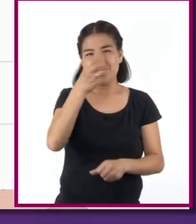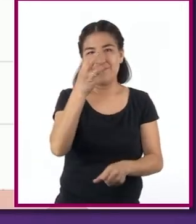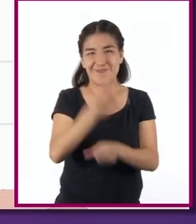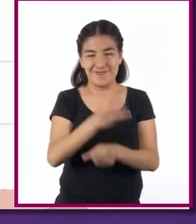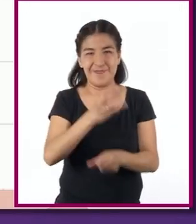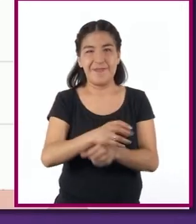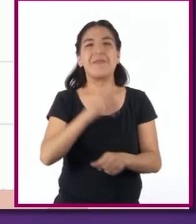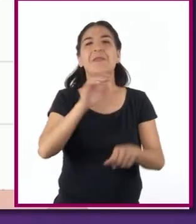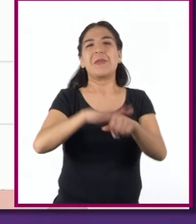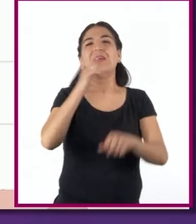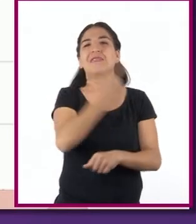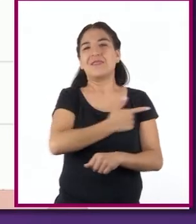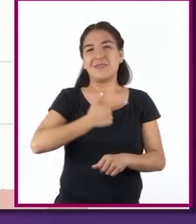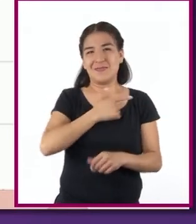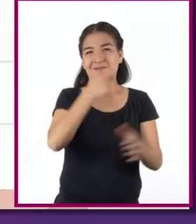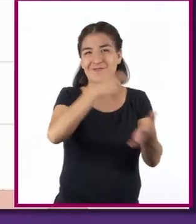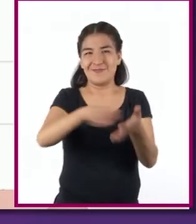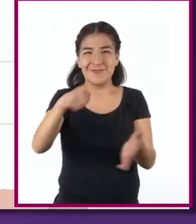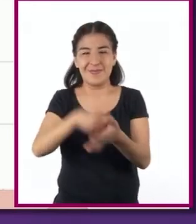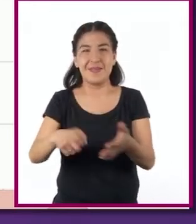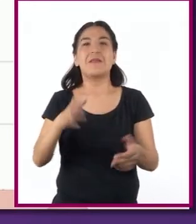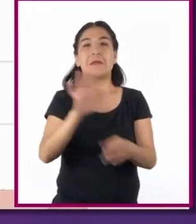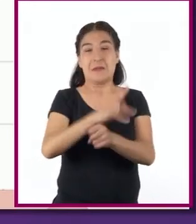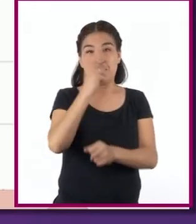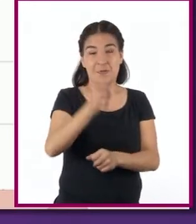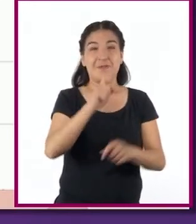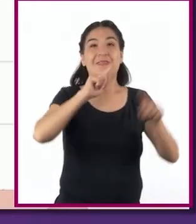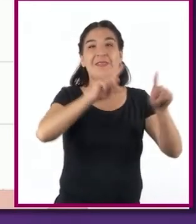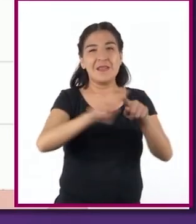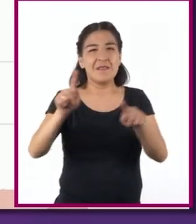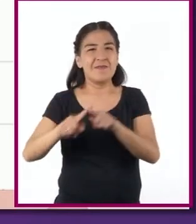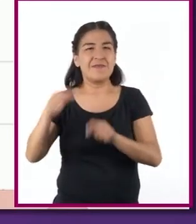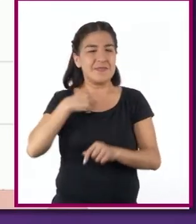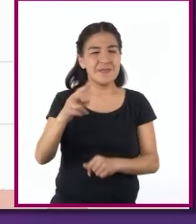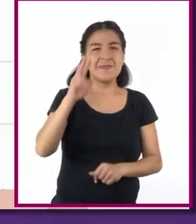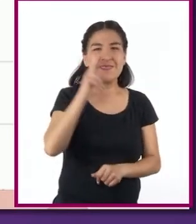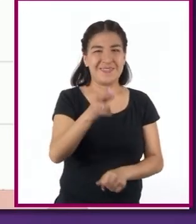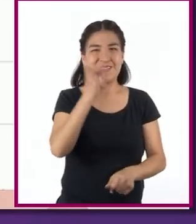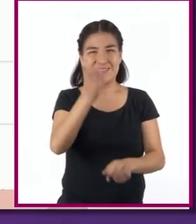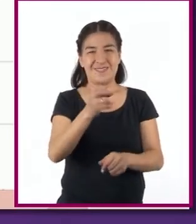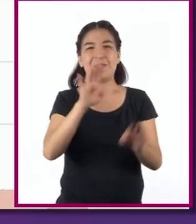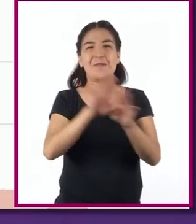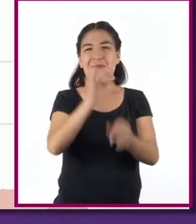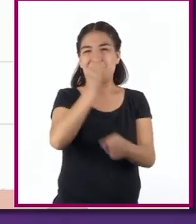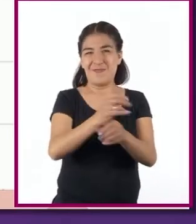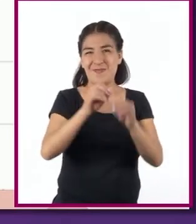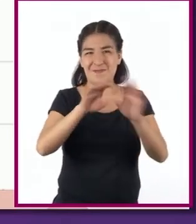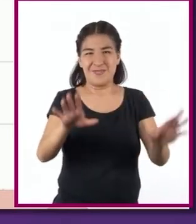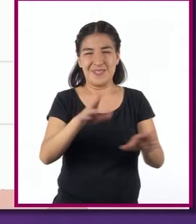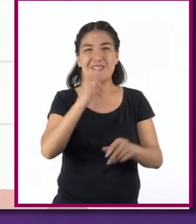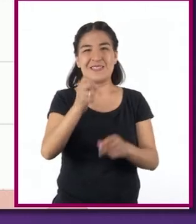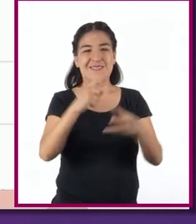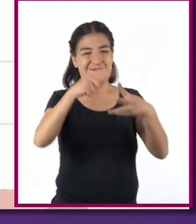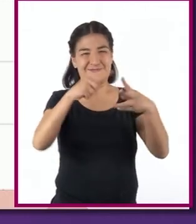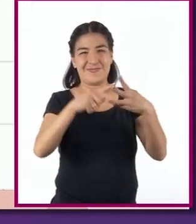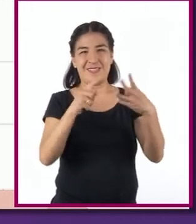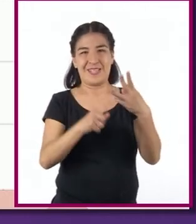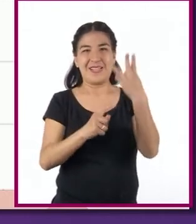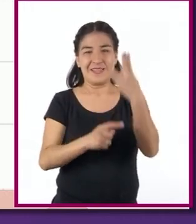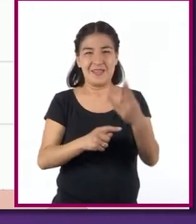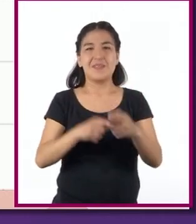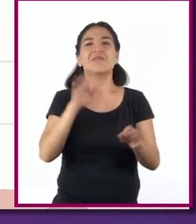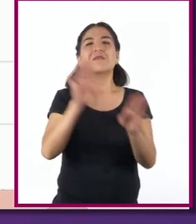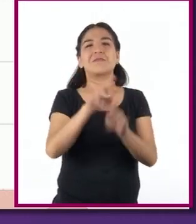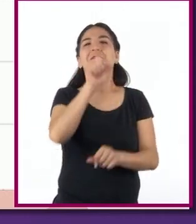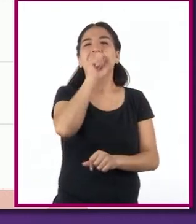preferencia de compra. Por lo tanto, las inferencias que yo hago al respecto de los datos que se observaron en los tres gráficos sería